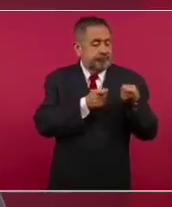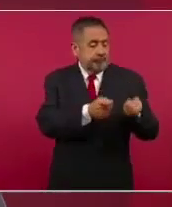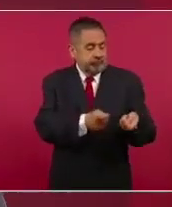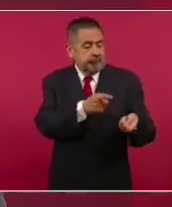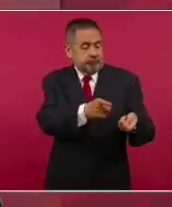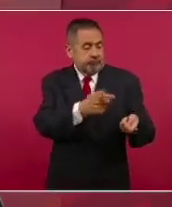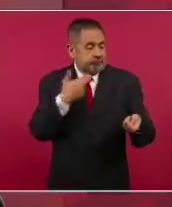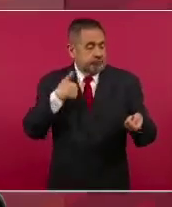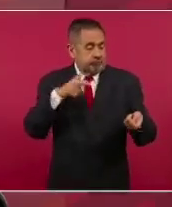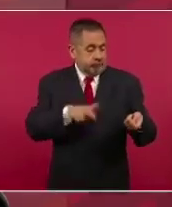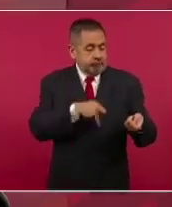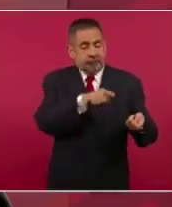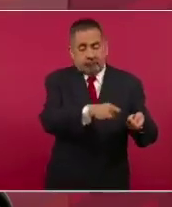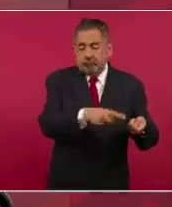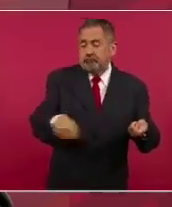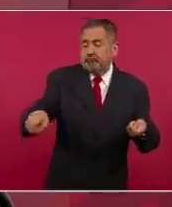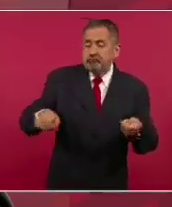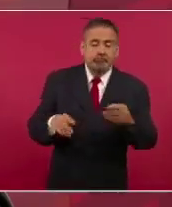poder político.